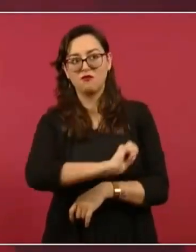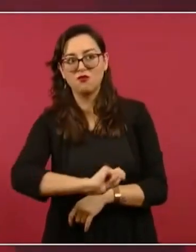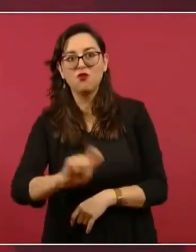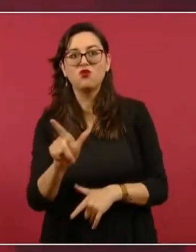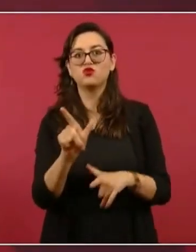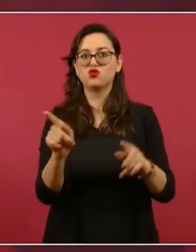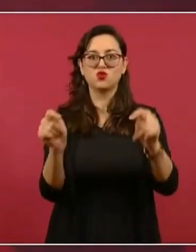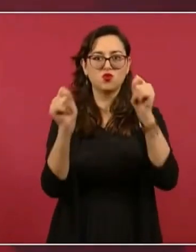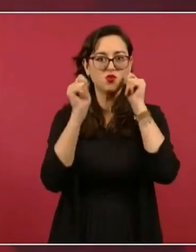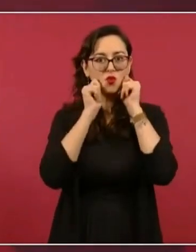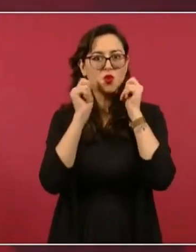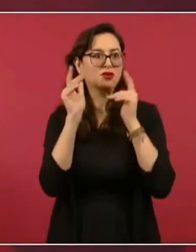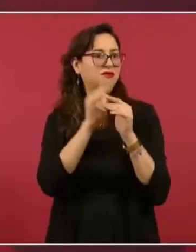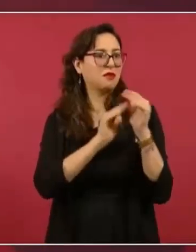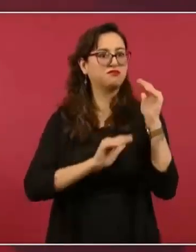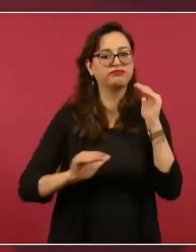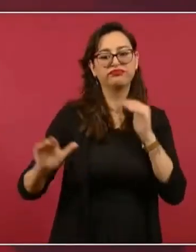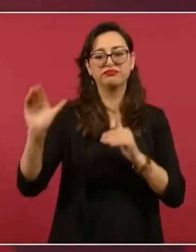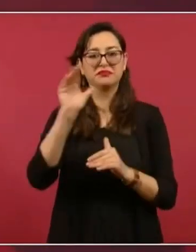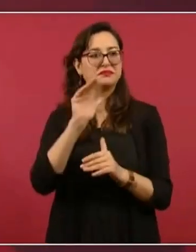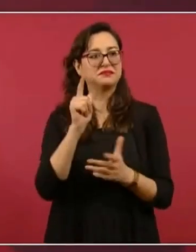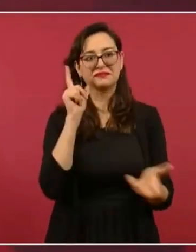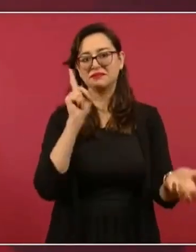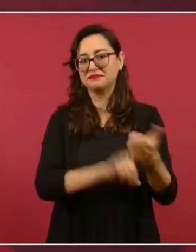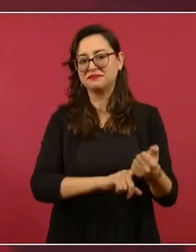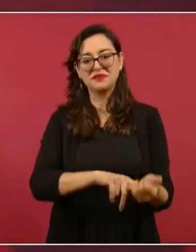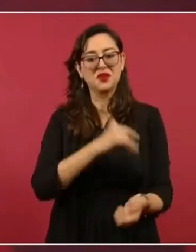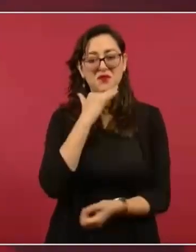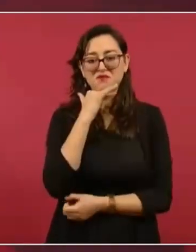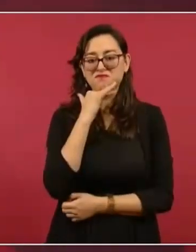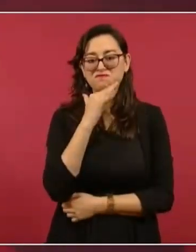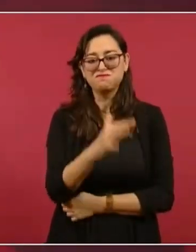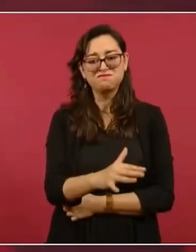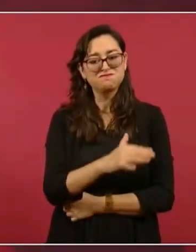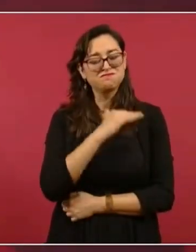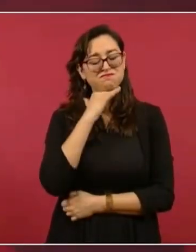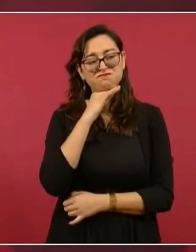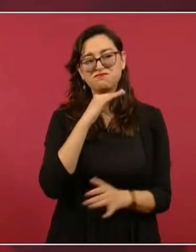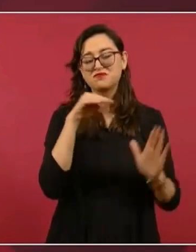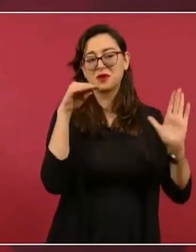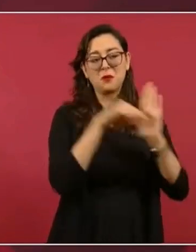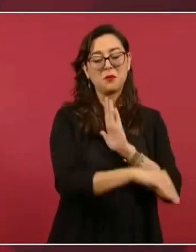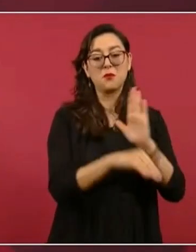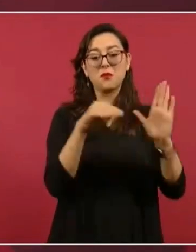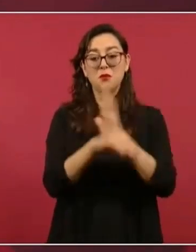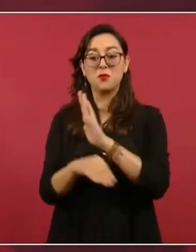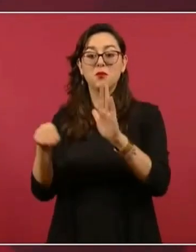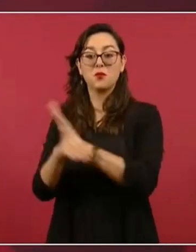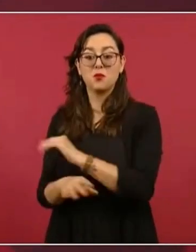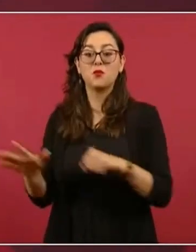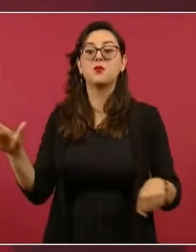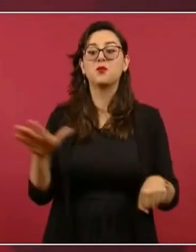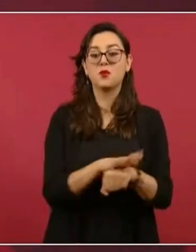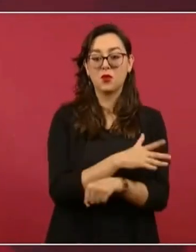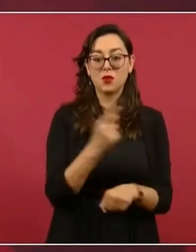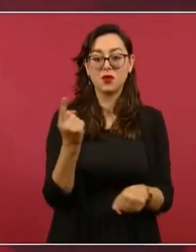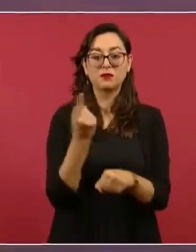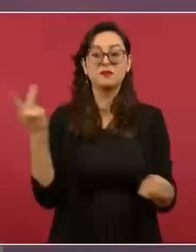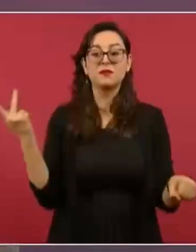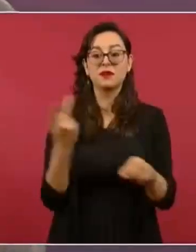eh se apoderaron de